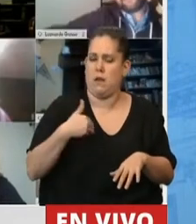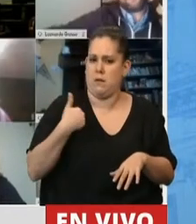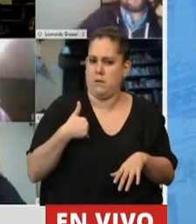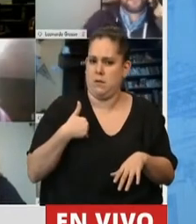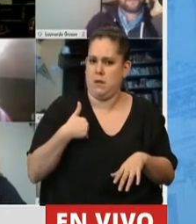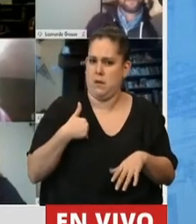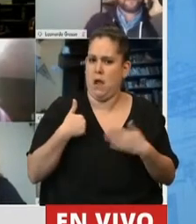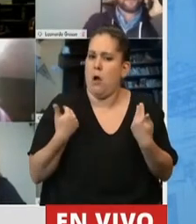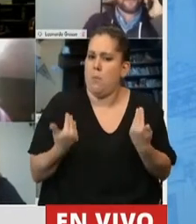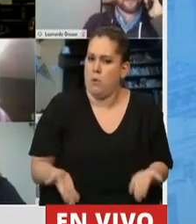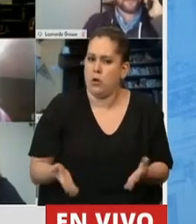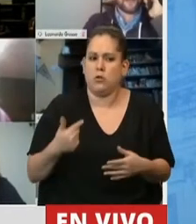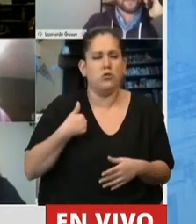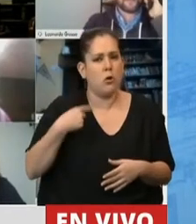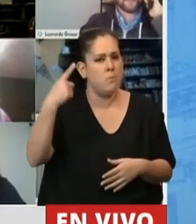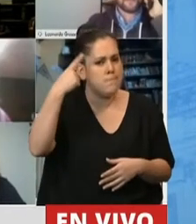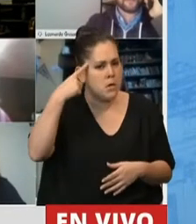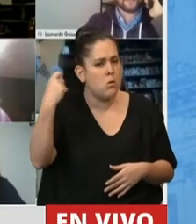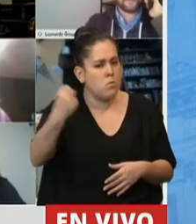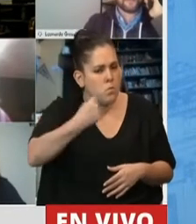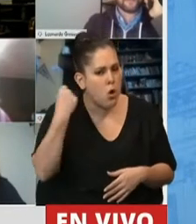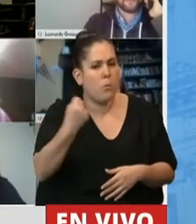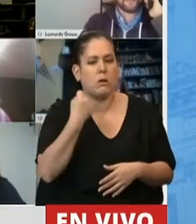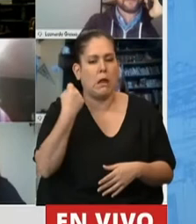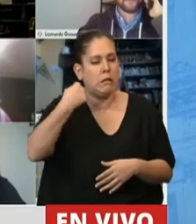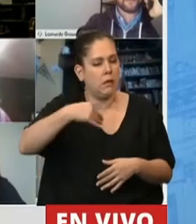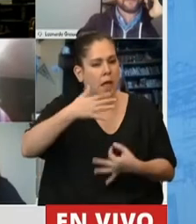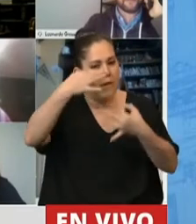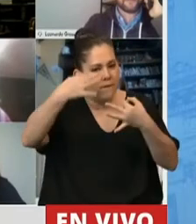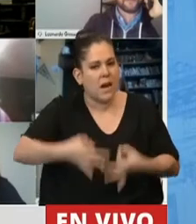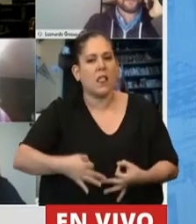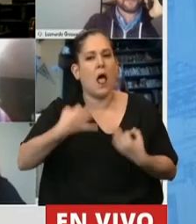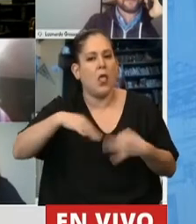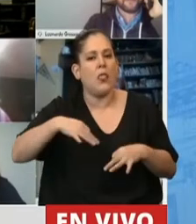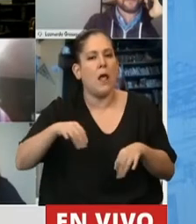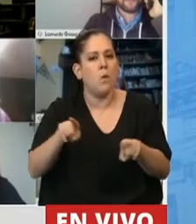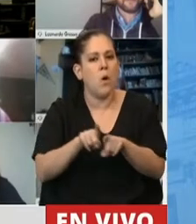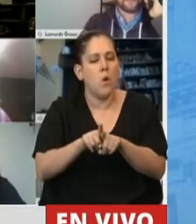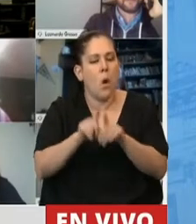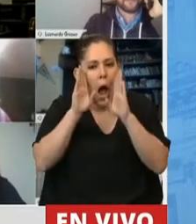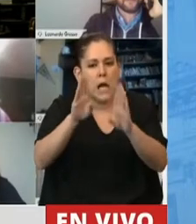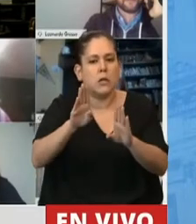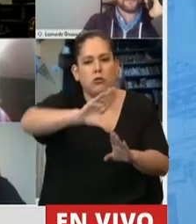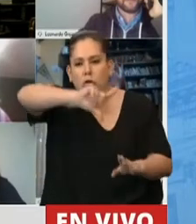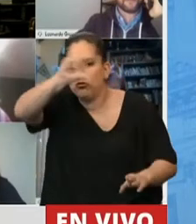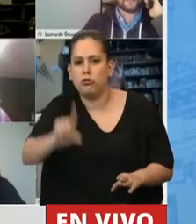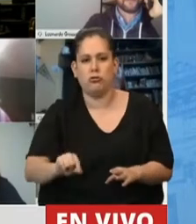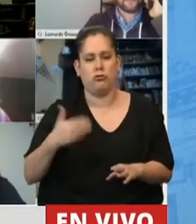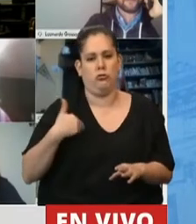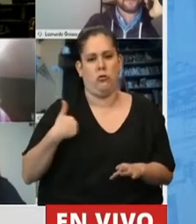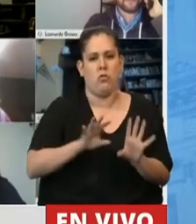Por eso, creo que es importante tener una mirada verdaderamente federal. Y la verdad que no me siento ni